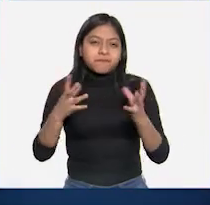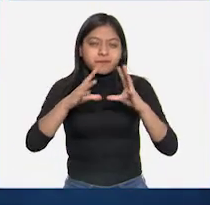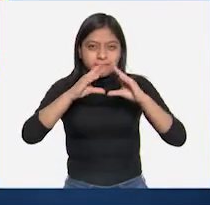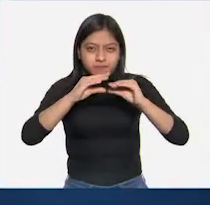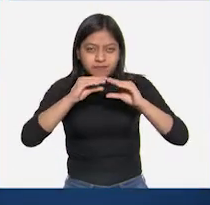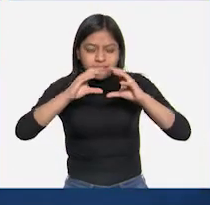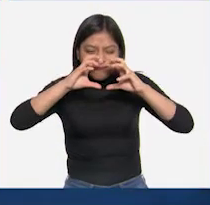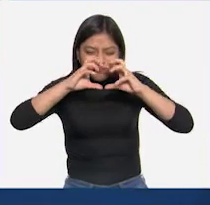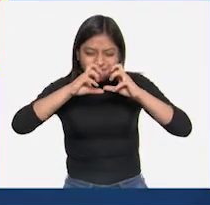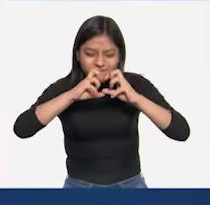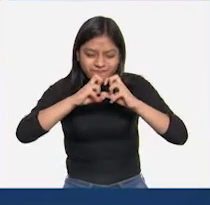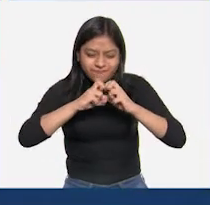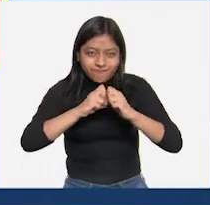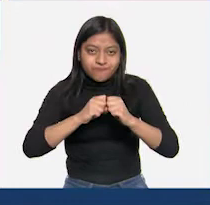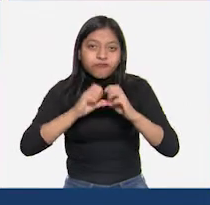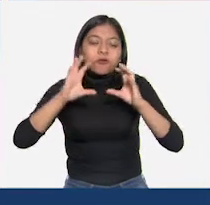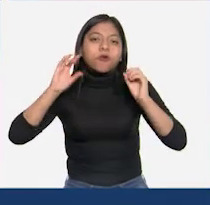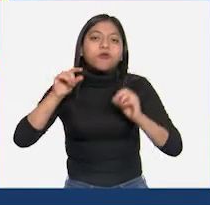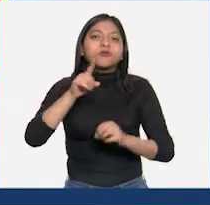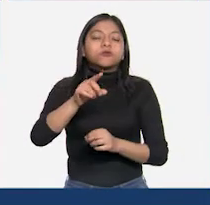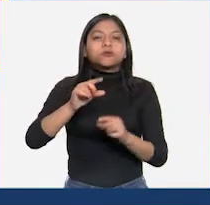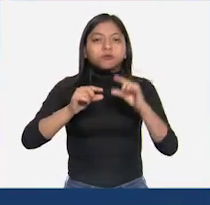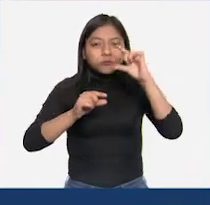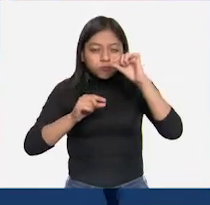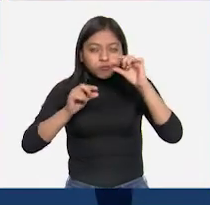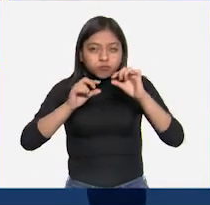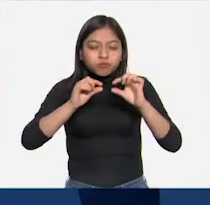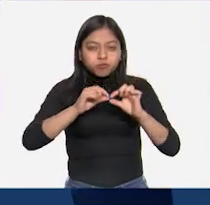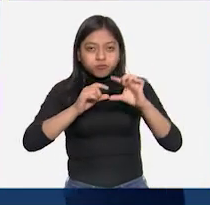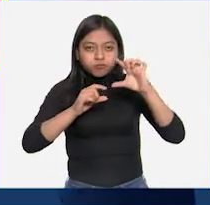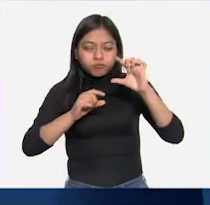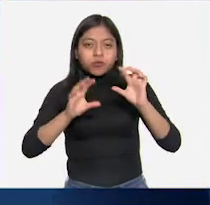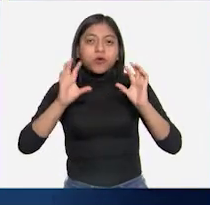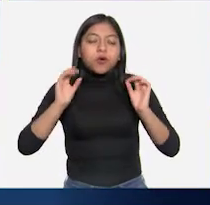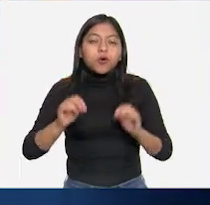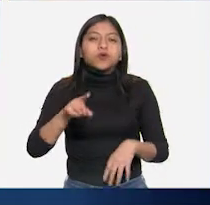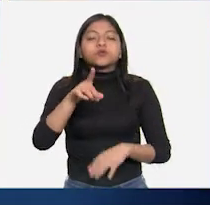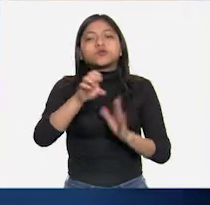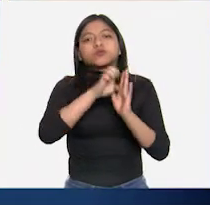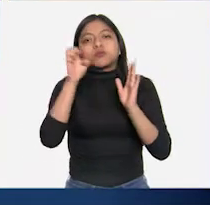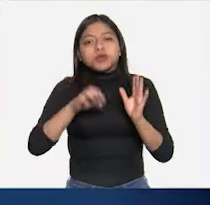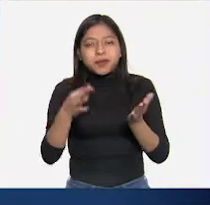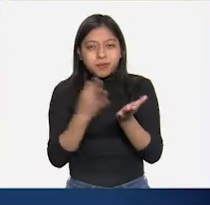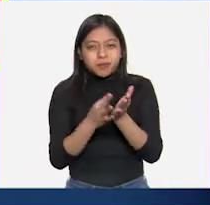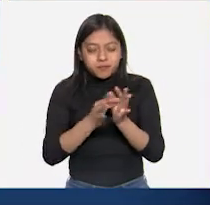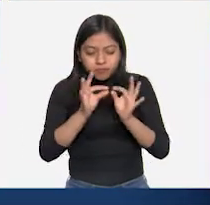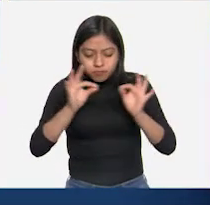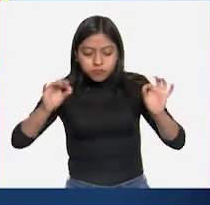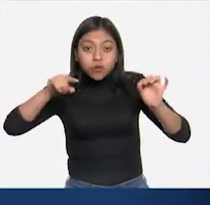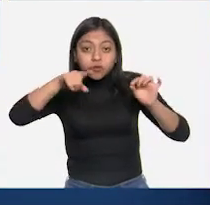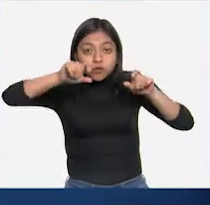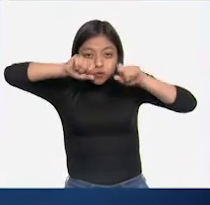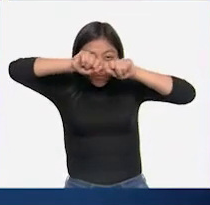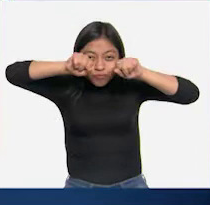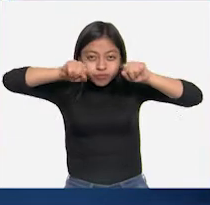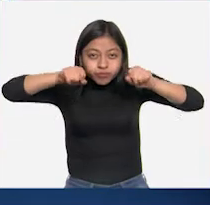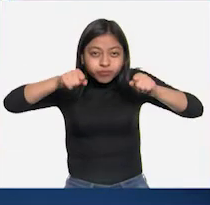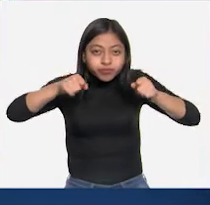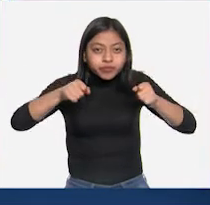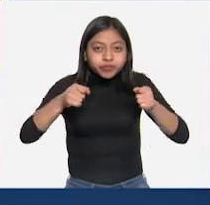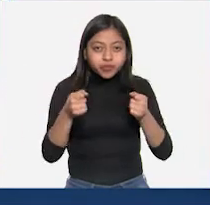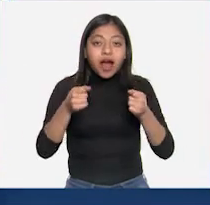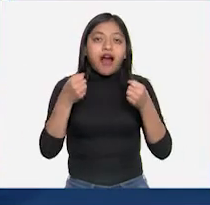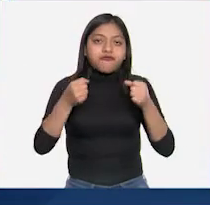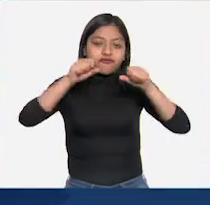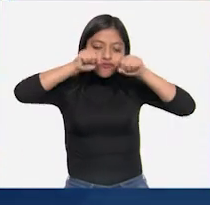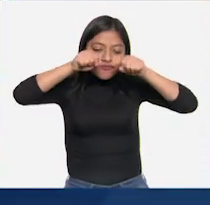También si estiramos un resorte o al doblar una varilla metálica delgada. También